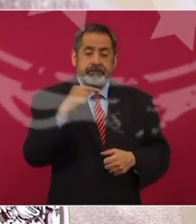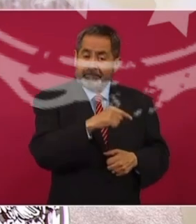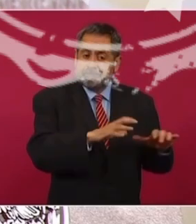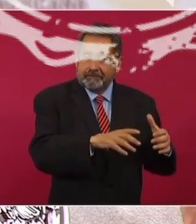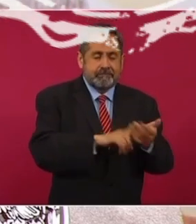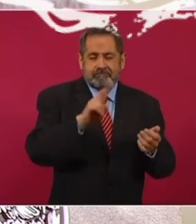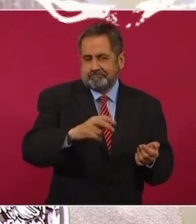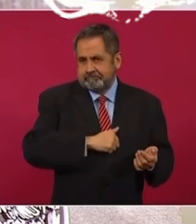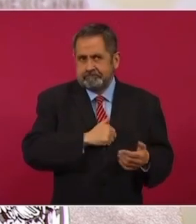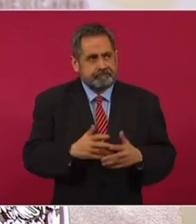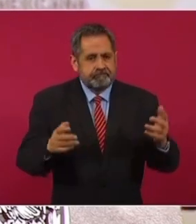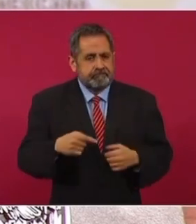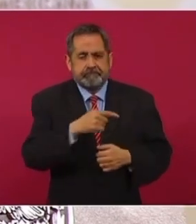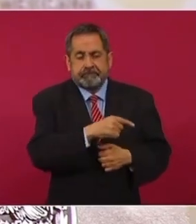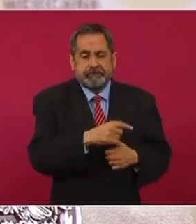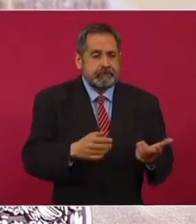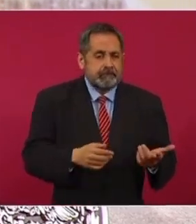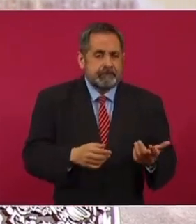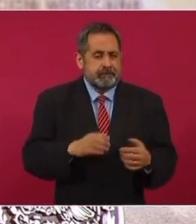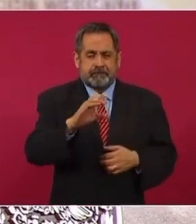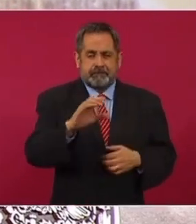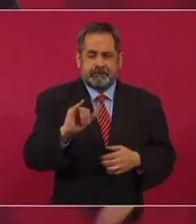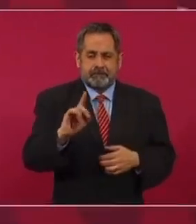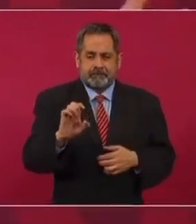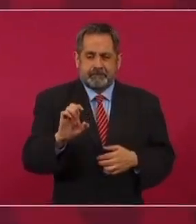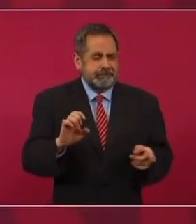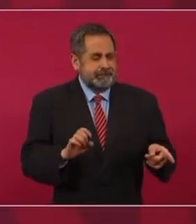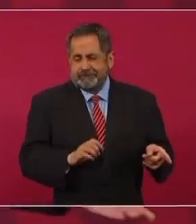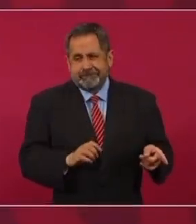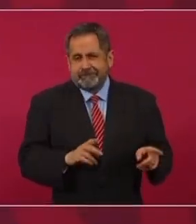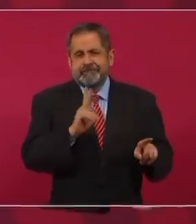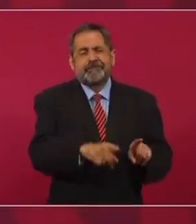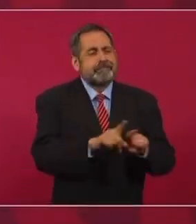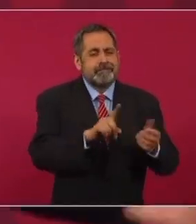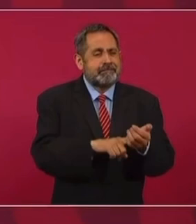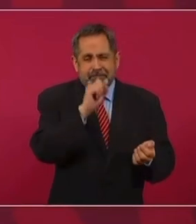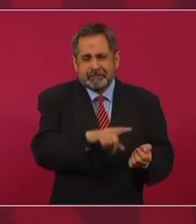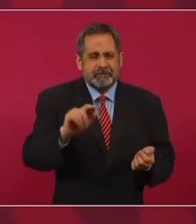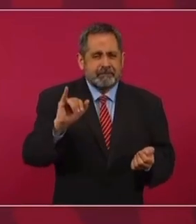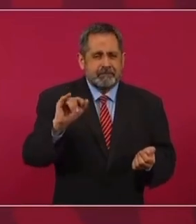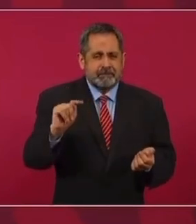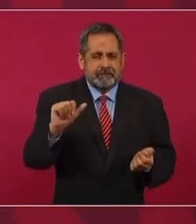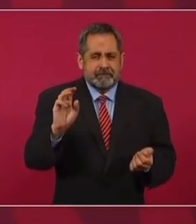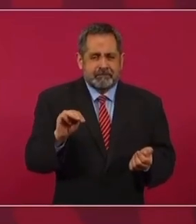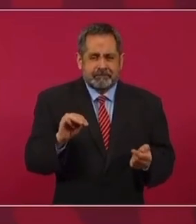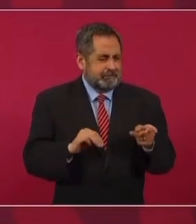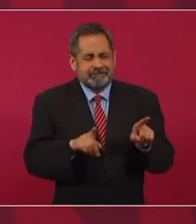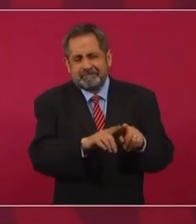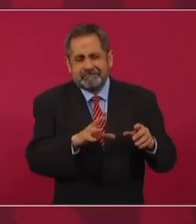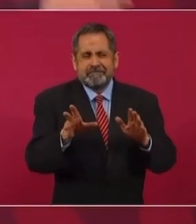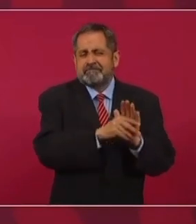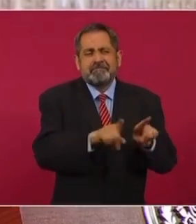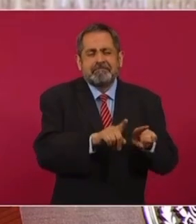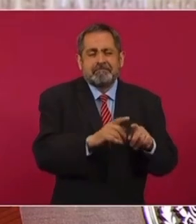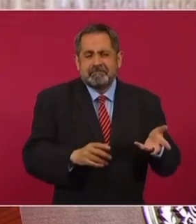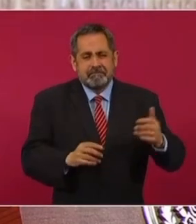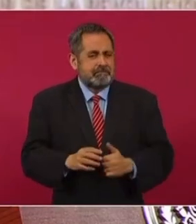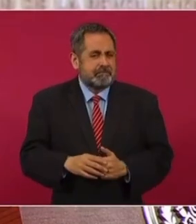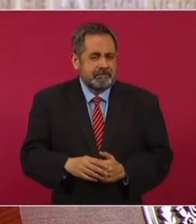Lamentablemente lo que hicieron del CIDE fue una versión muy parecida a Litán, y hasta